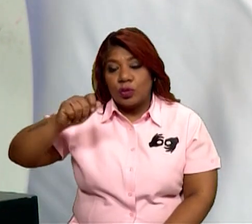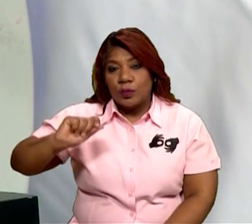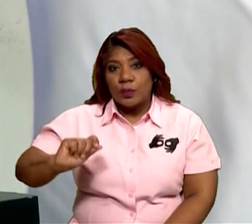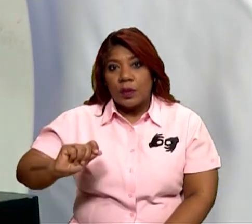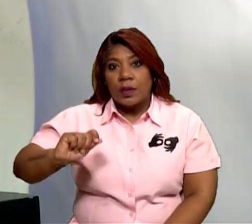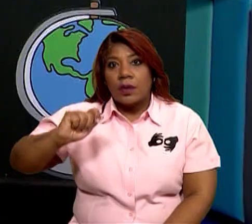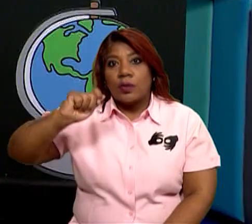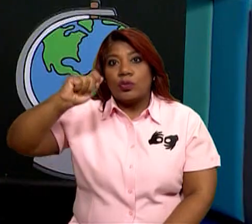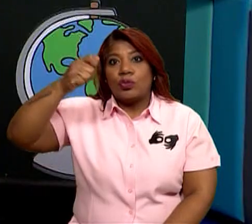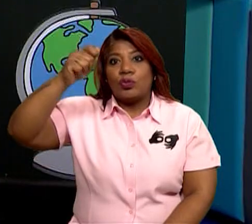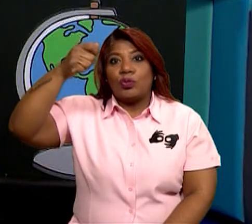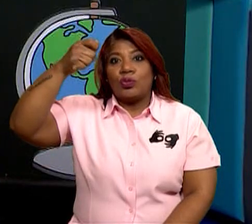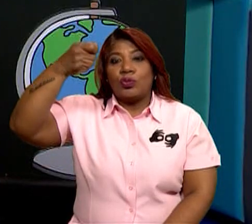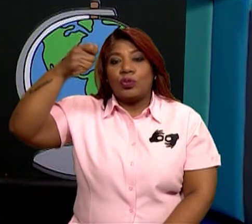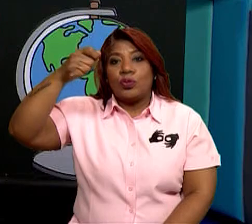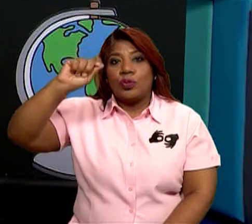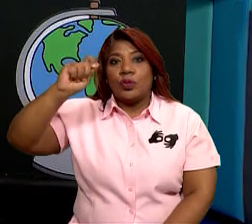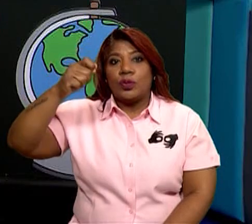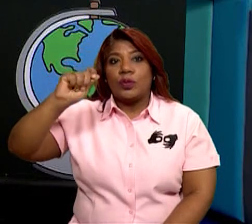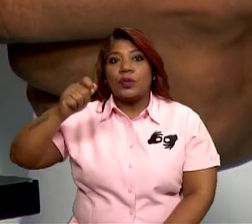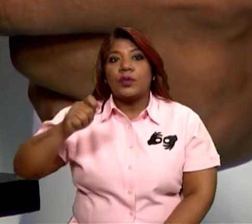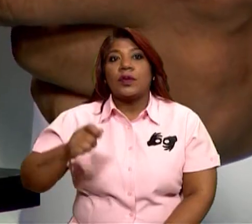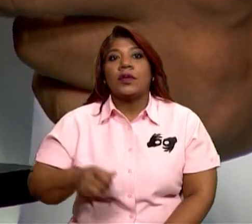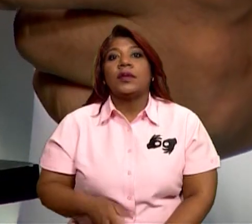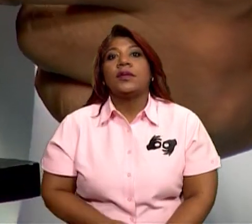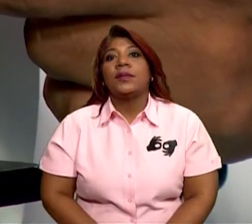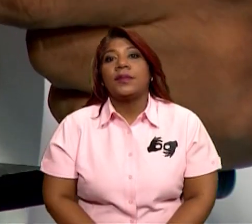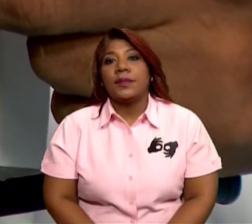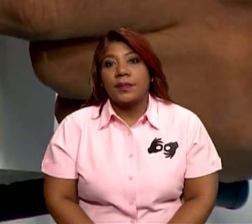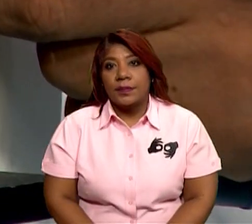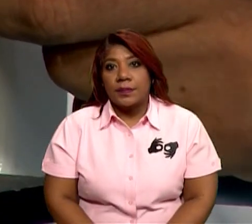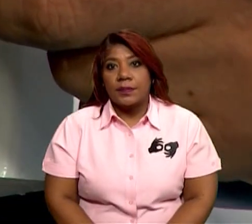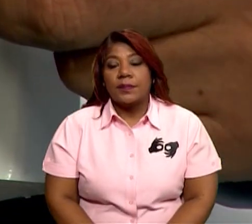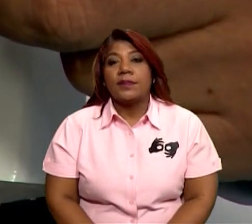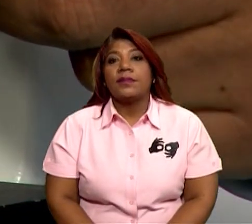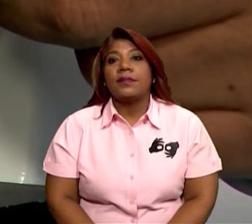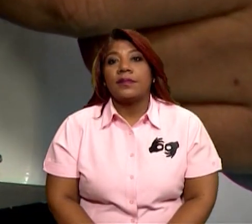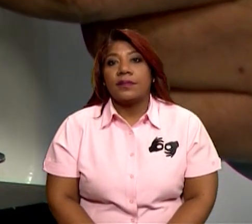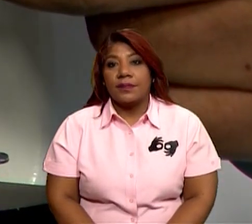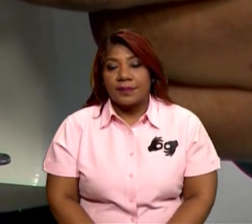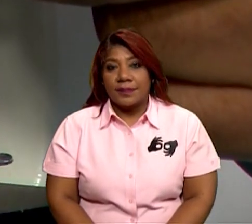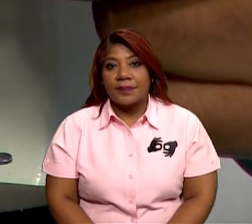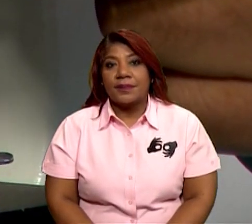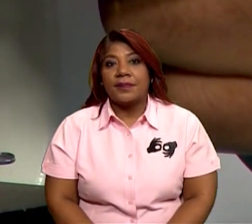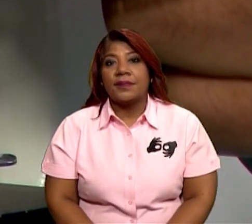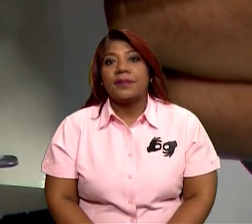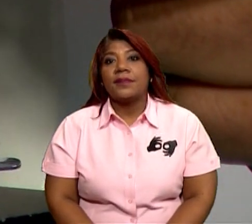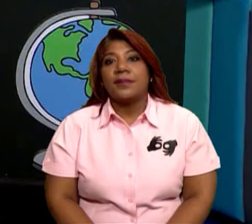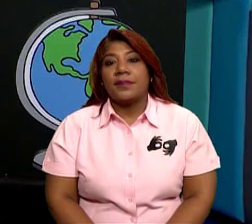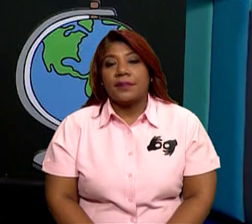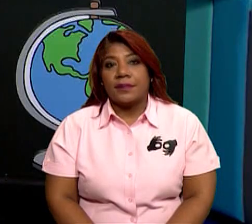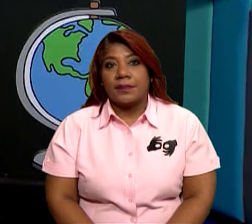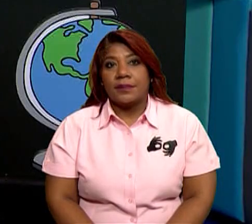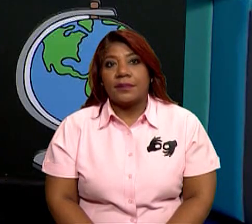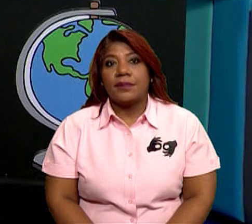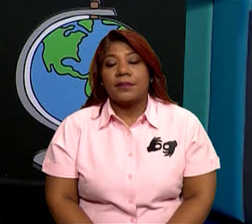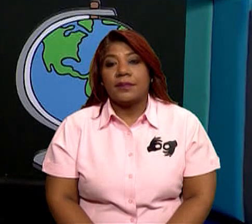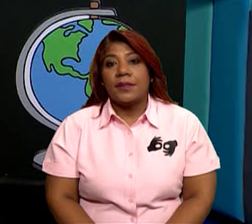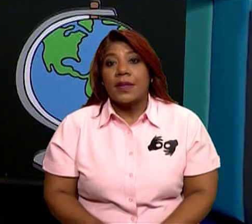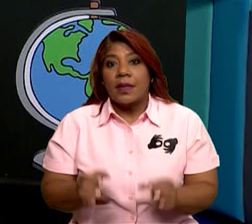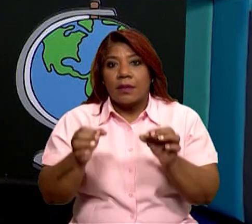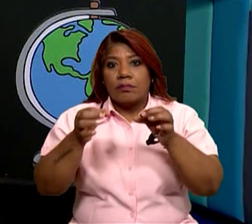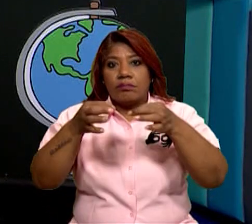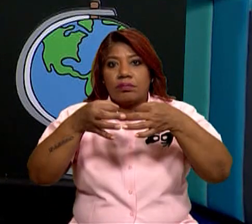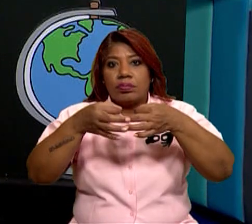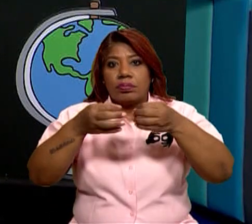milimétrica es el botoncito más pequeño, ¿ok? Ahí tenemos, él baja gradualmente, pero